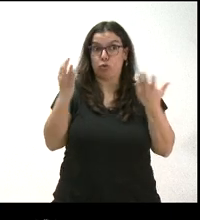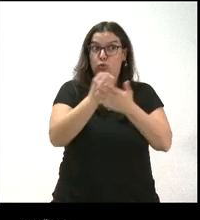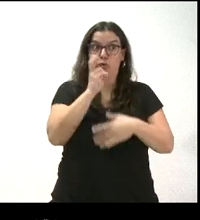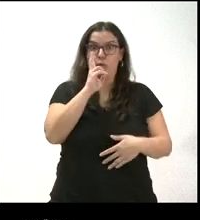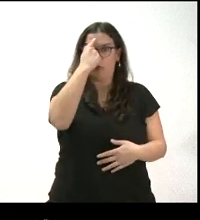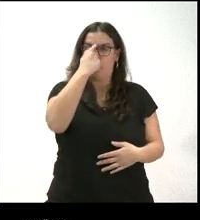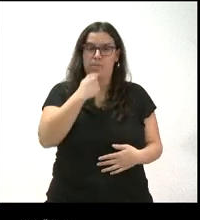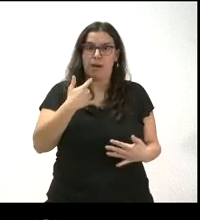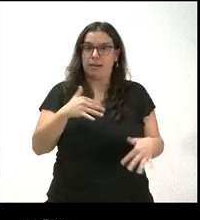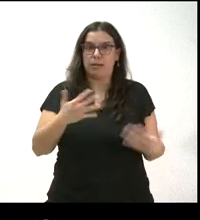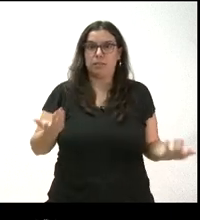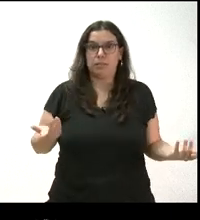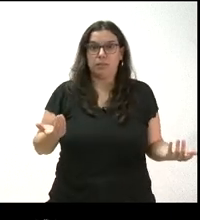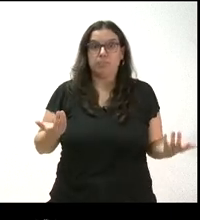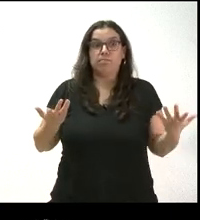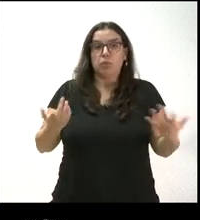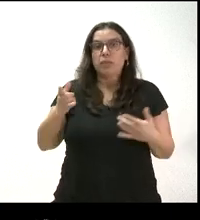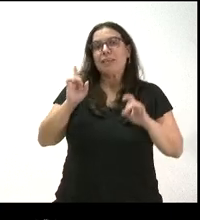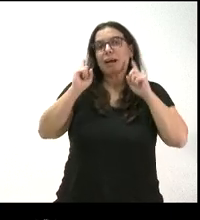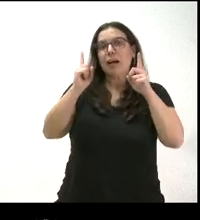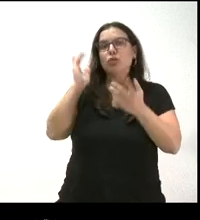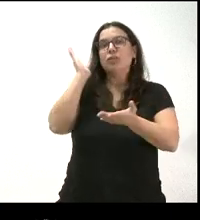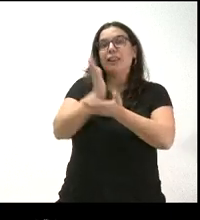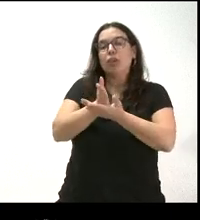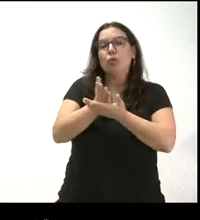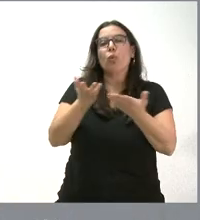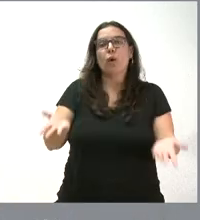imágenes, ¿no? Y, en estos casos, ¿cuáles serían las sanciones?